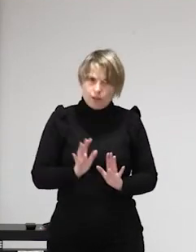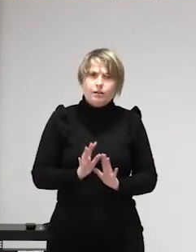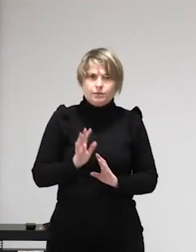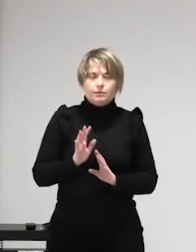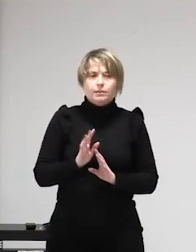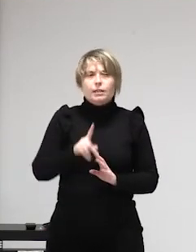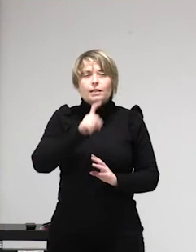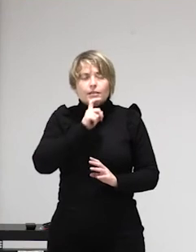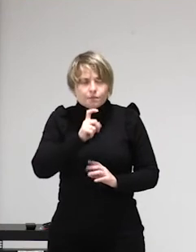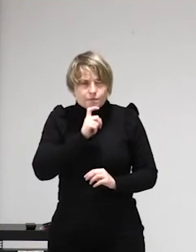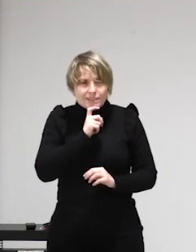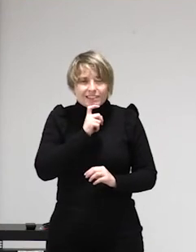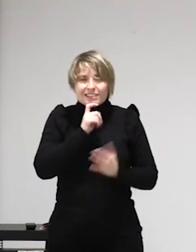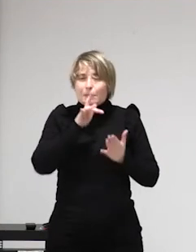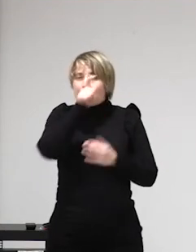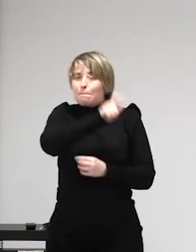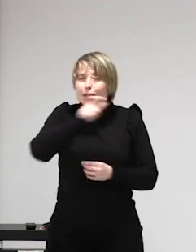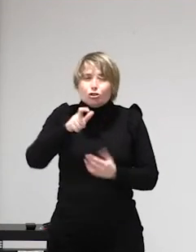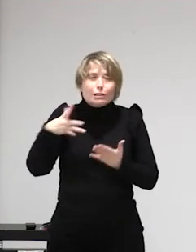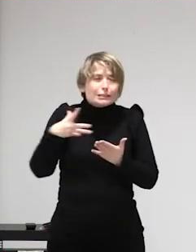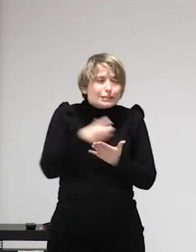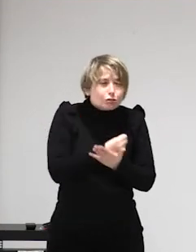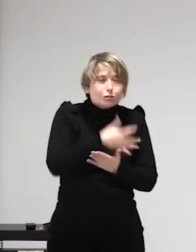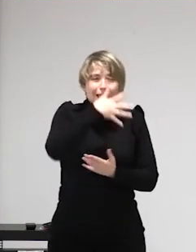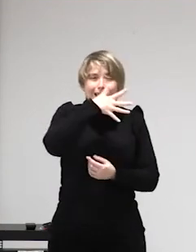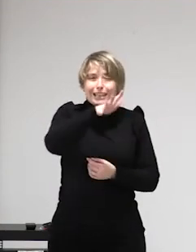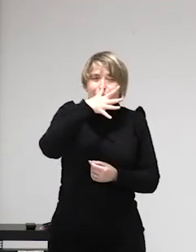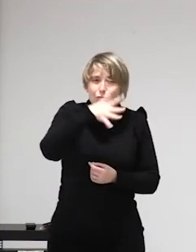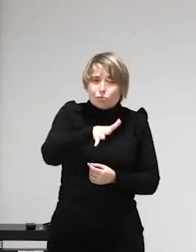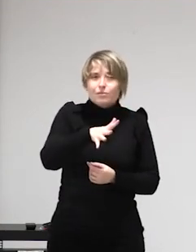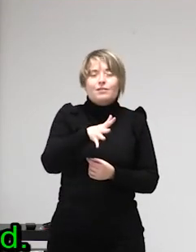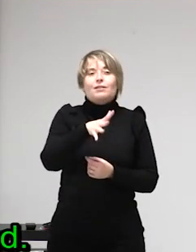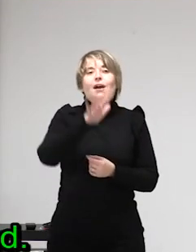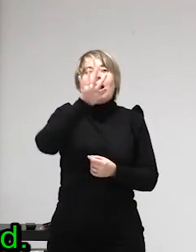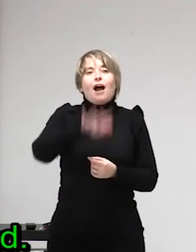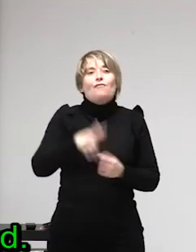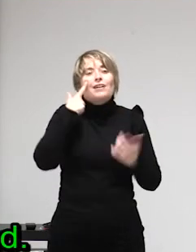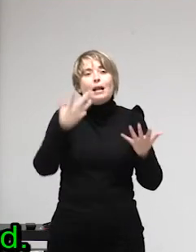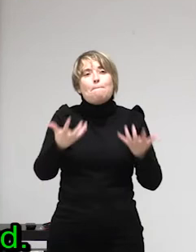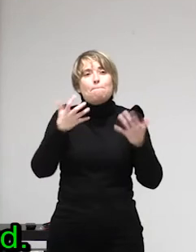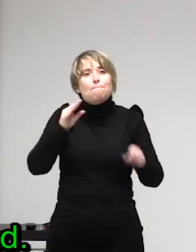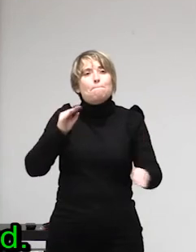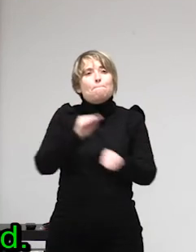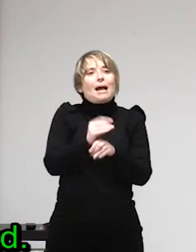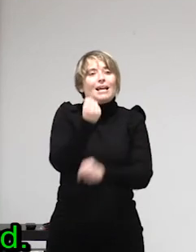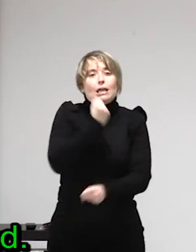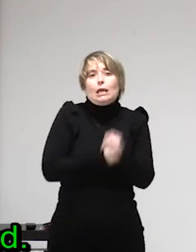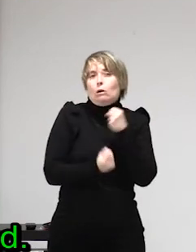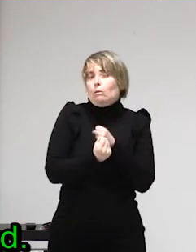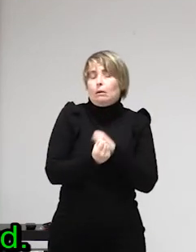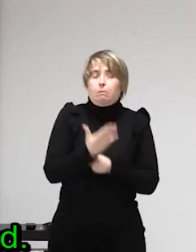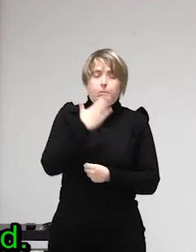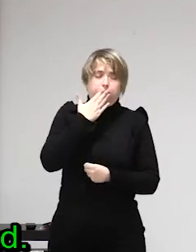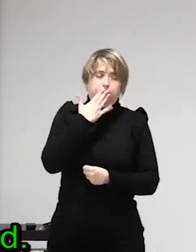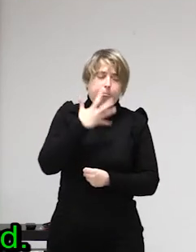modificación de la ley de extranjería que garantice los derechos a las personas migrantes eso sería bueno eso sería